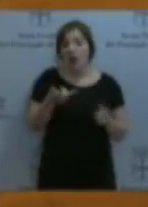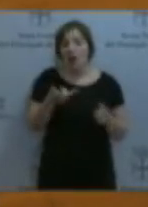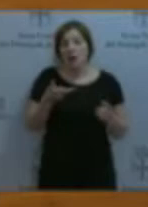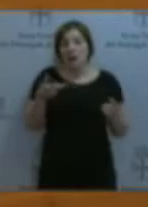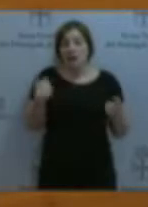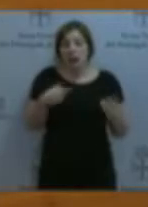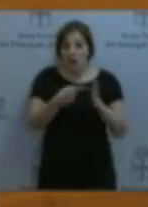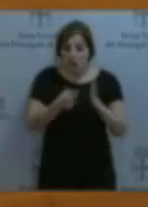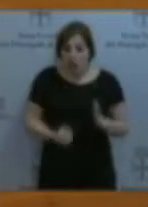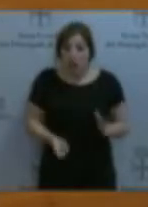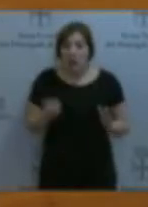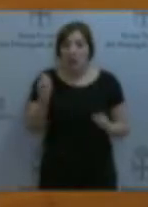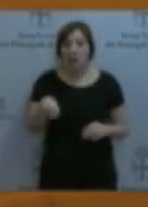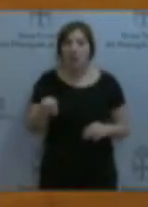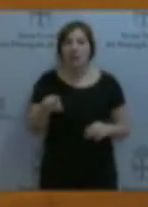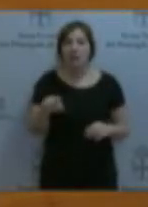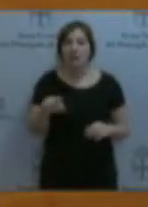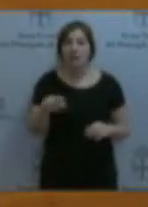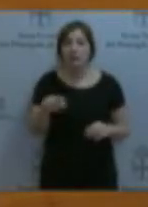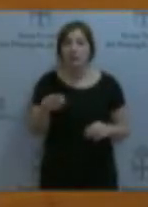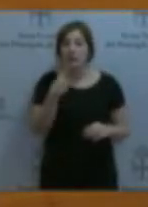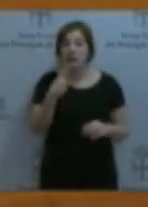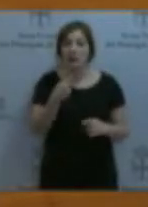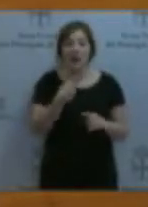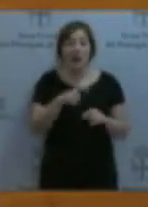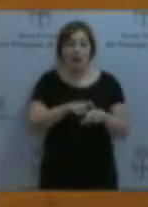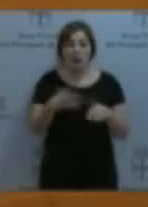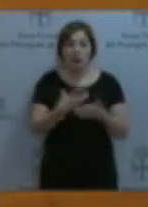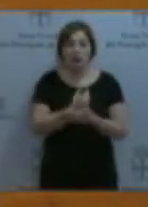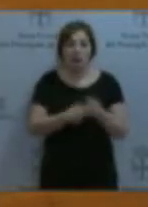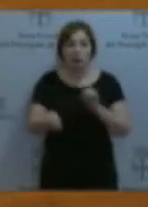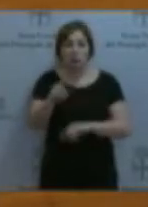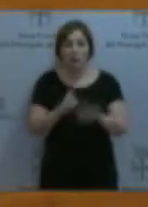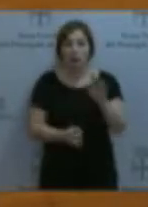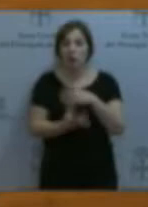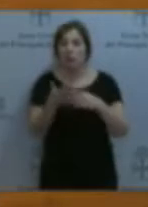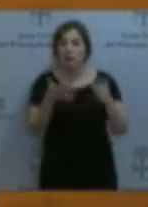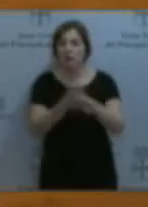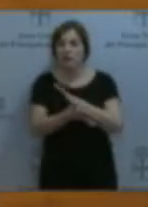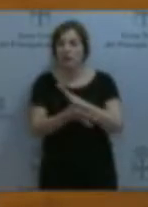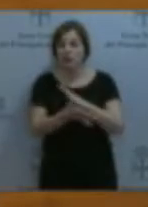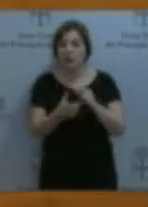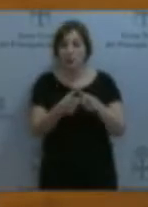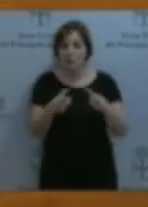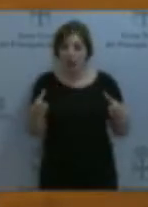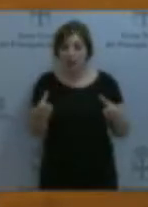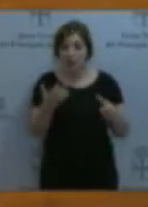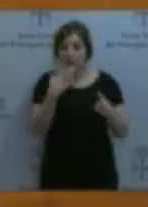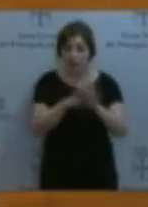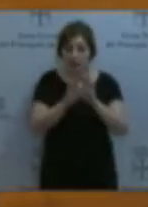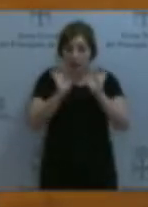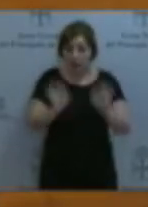Ustedes, por su cuenta, han decidido que todas las especies que producen algún problema son plagas y, de seguir así, en base a este